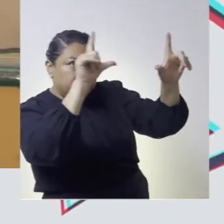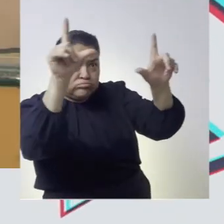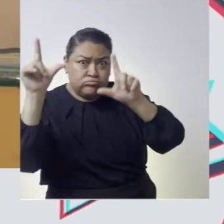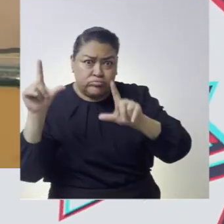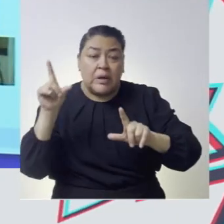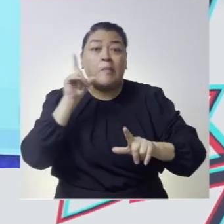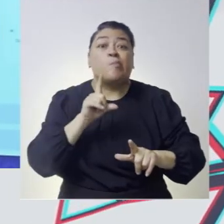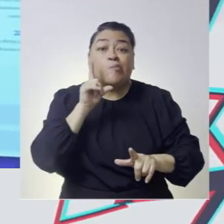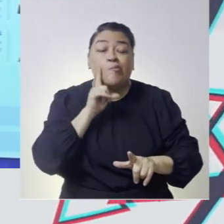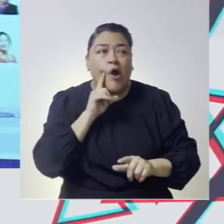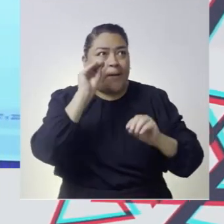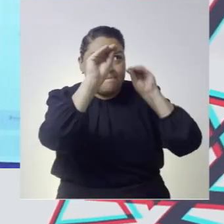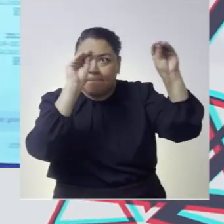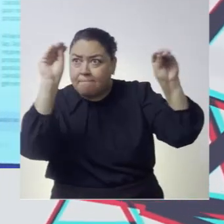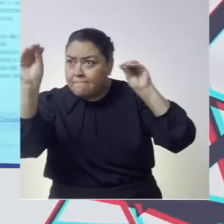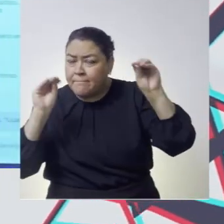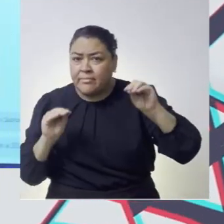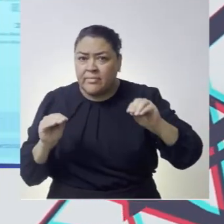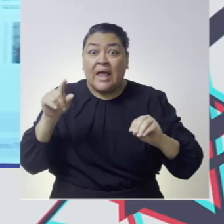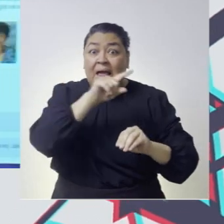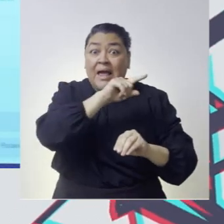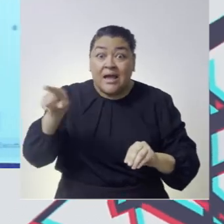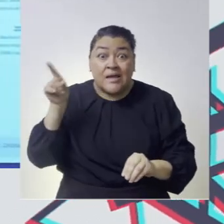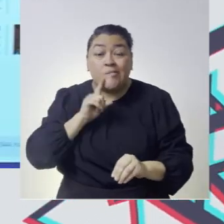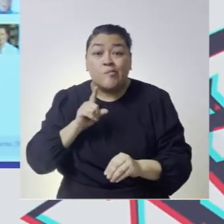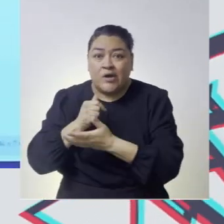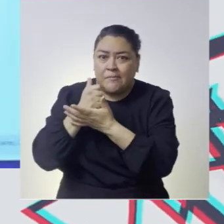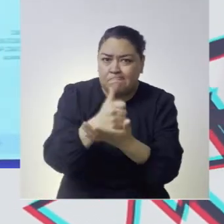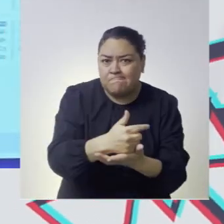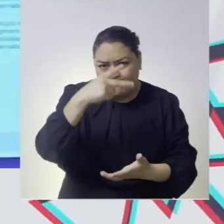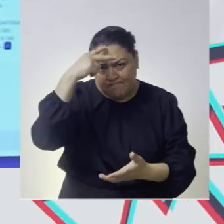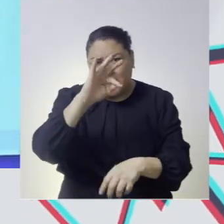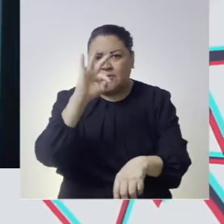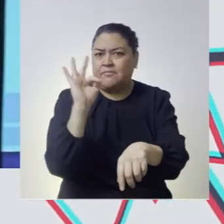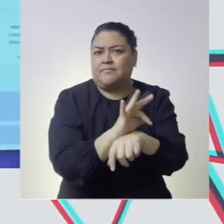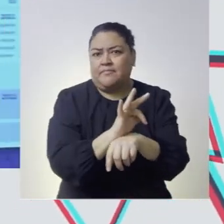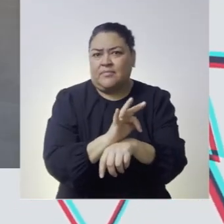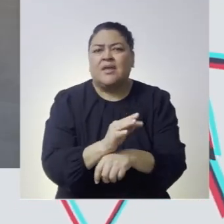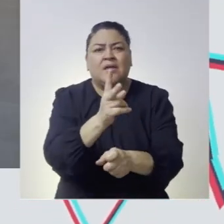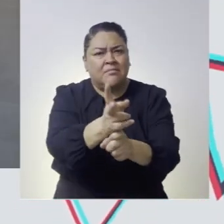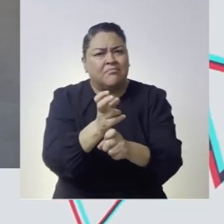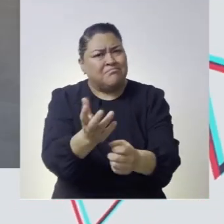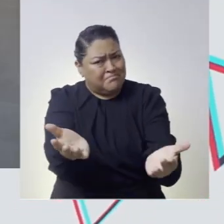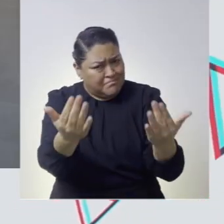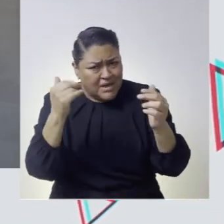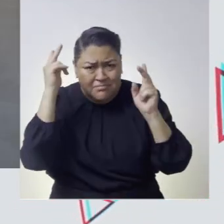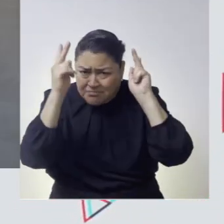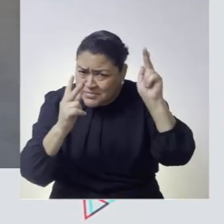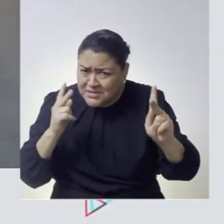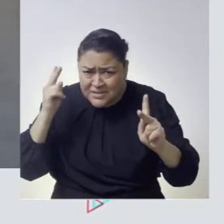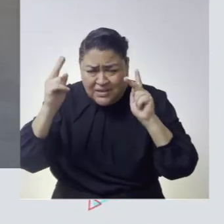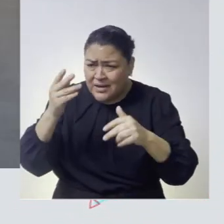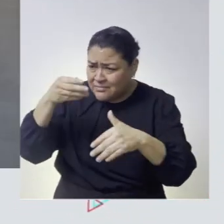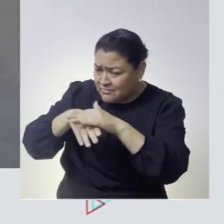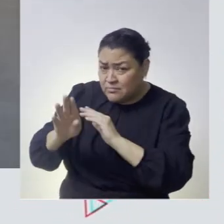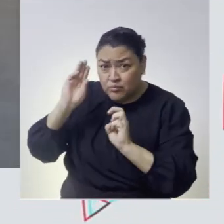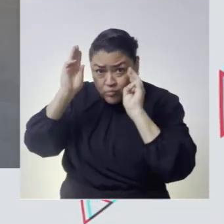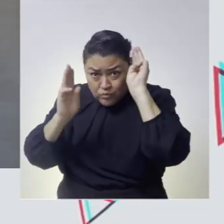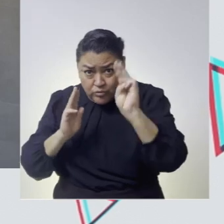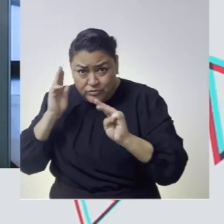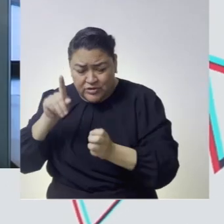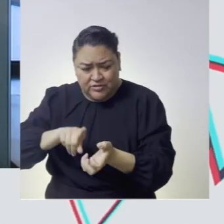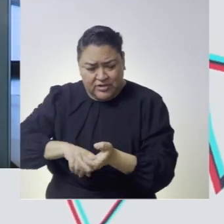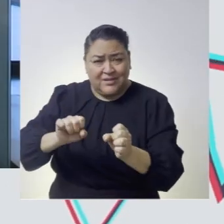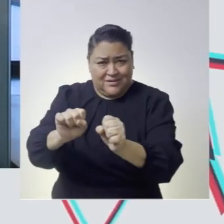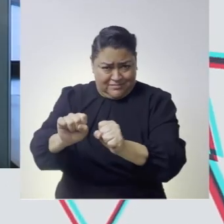líneas del tiempo en las que integra a las mujeres que transformaron la realidad de méxico hacemos cordialmente la invitación para visitar el